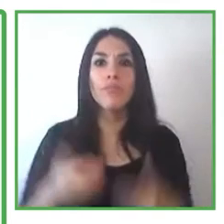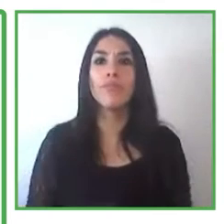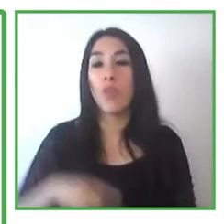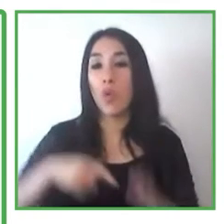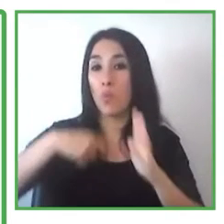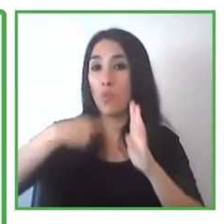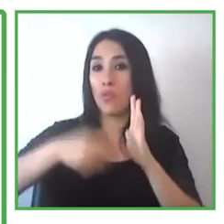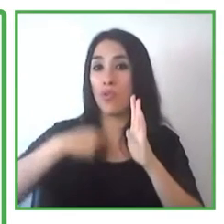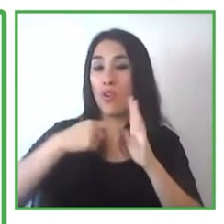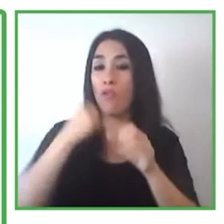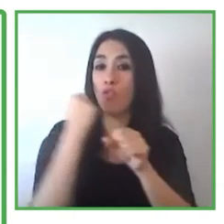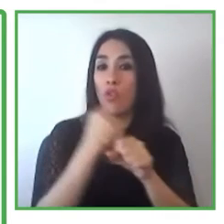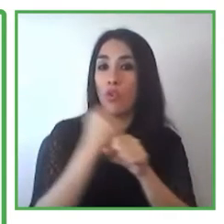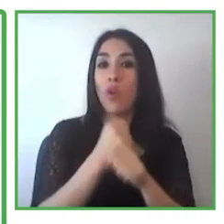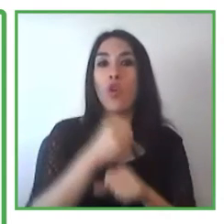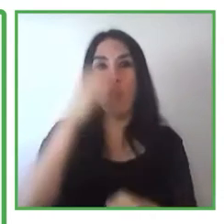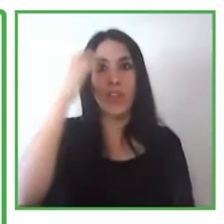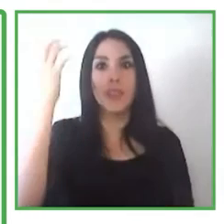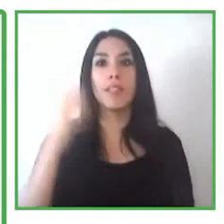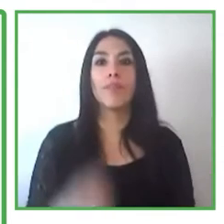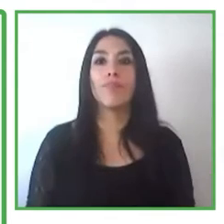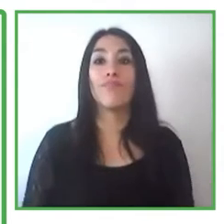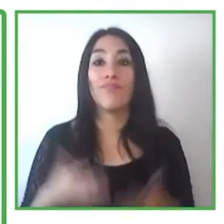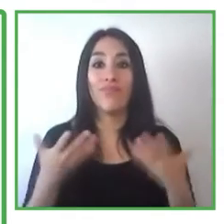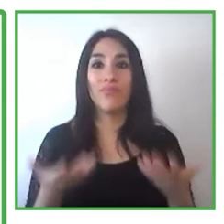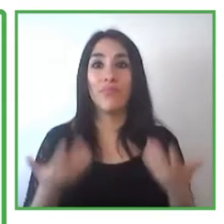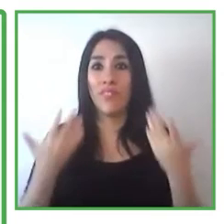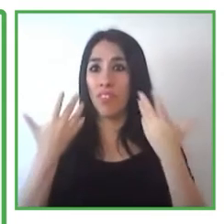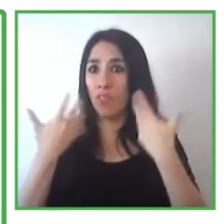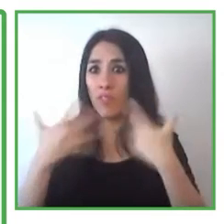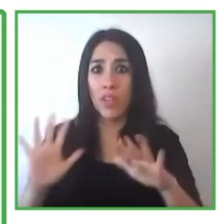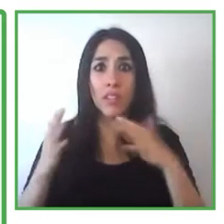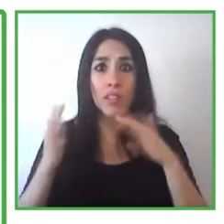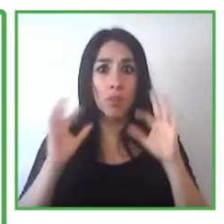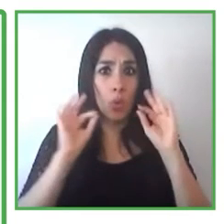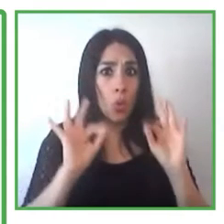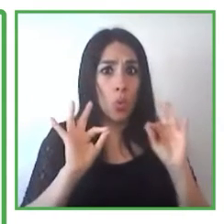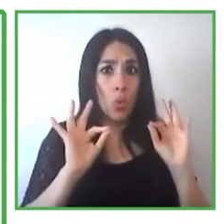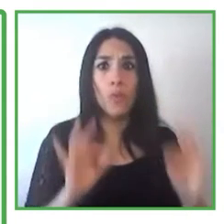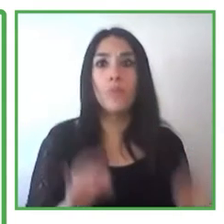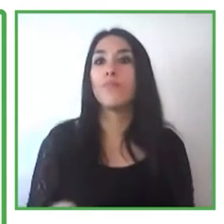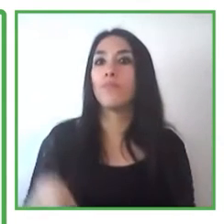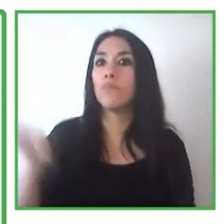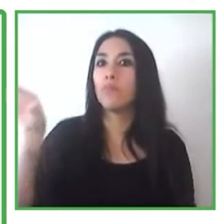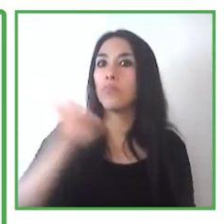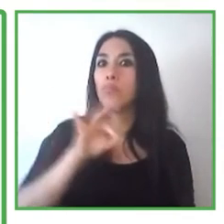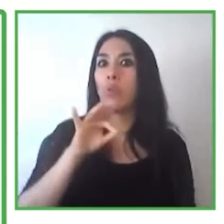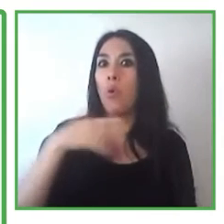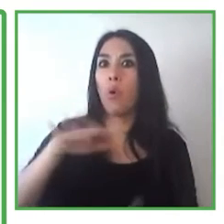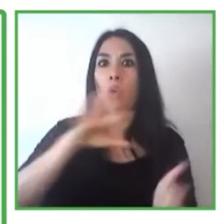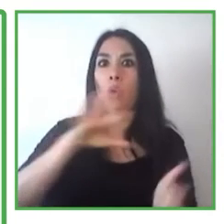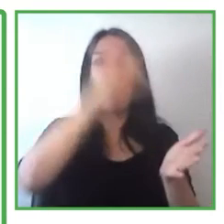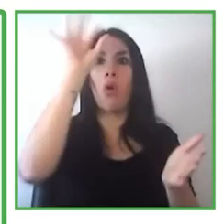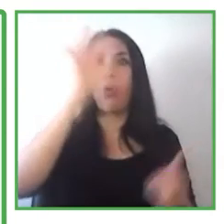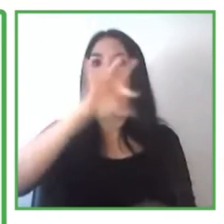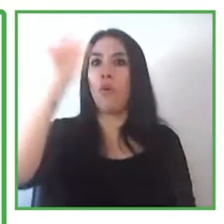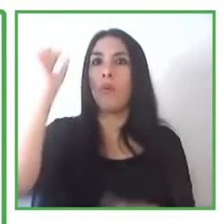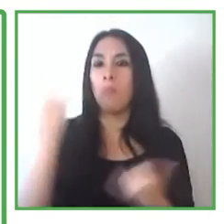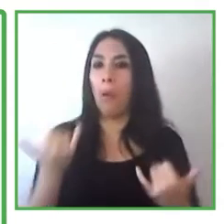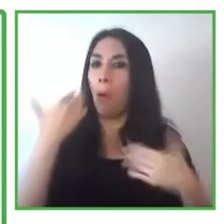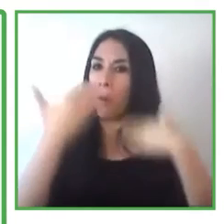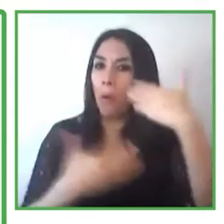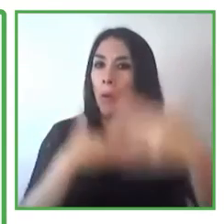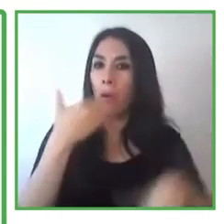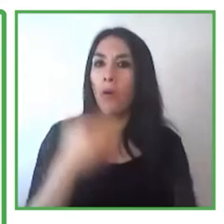esto es una alianza, es un ganar-ganar definitivamente, porque ellos precisamente